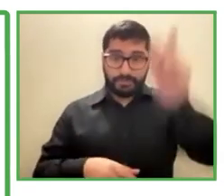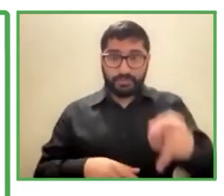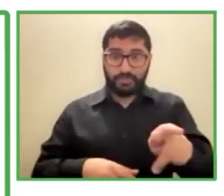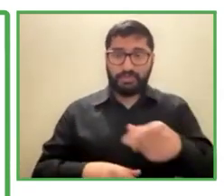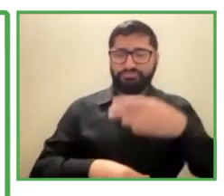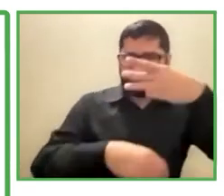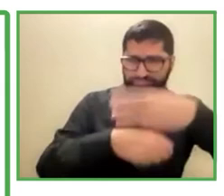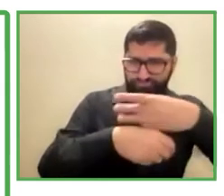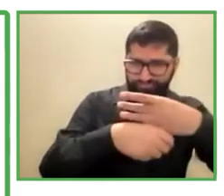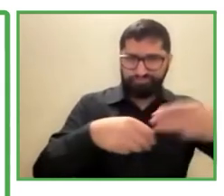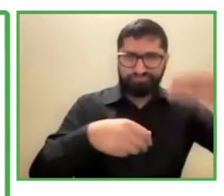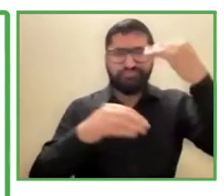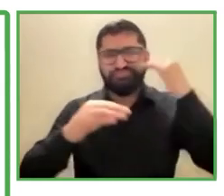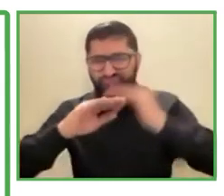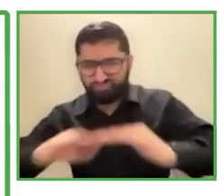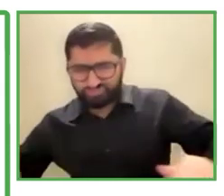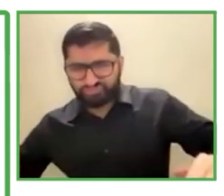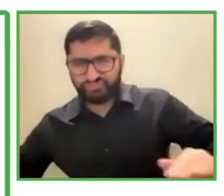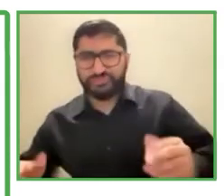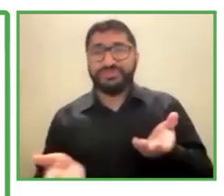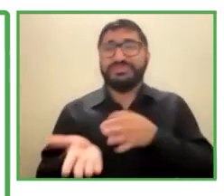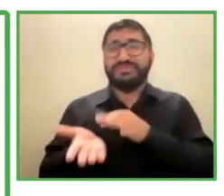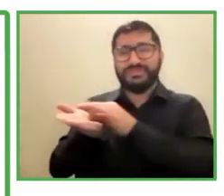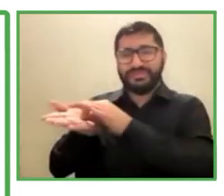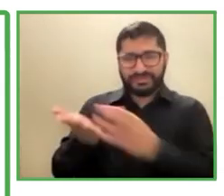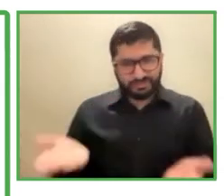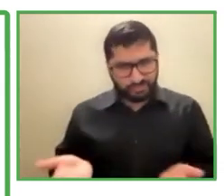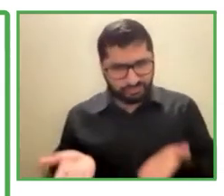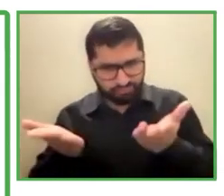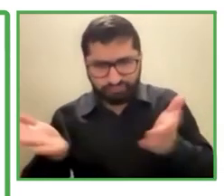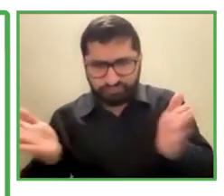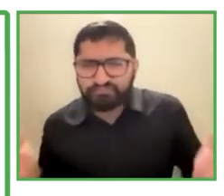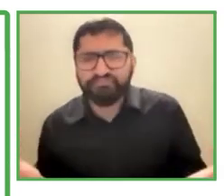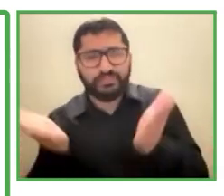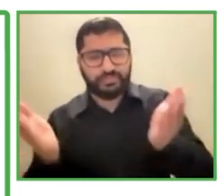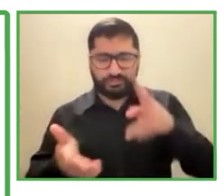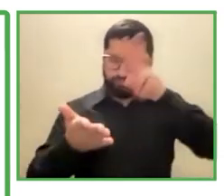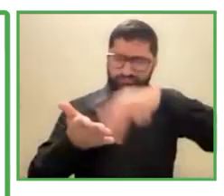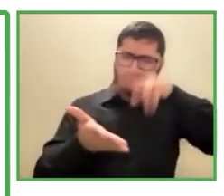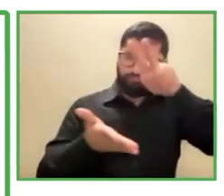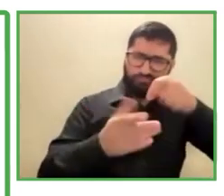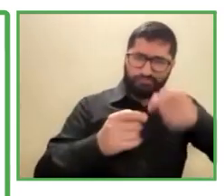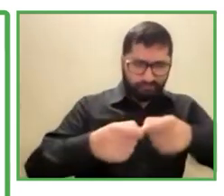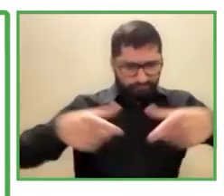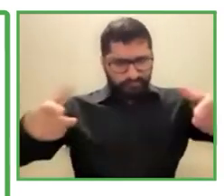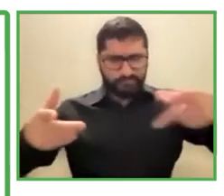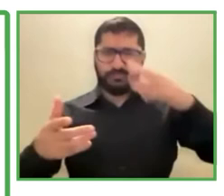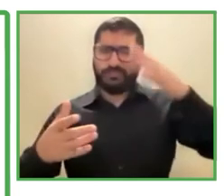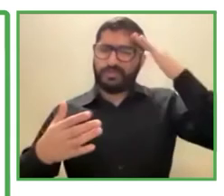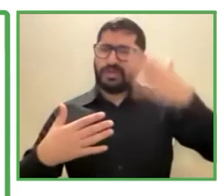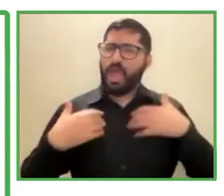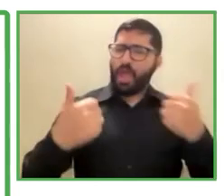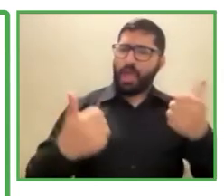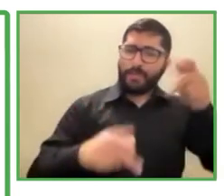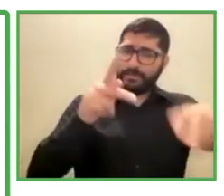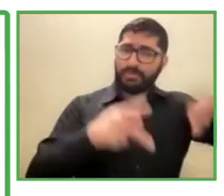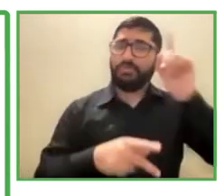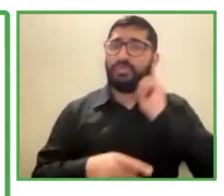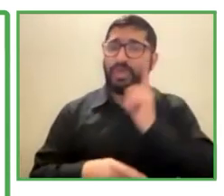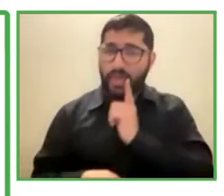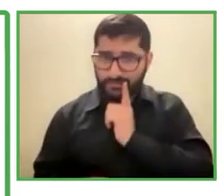promueven la literatura de salud para la gente sorda también estamos afiliados a la plataforma para la